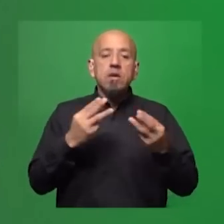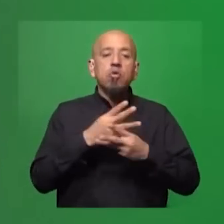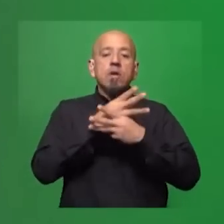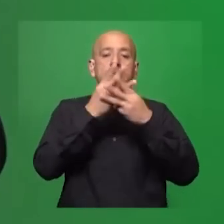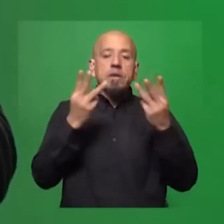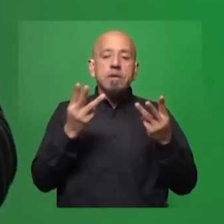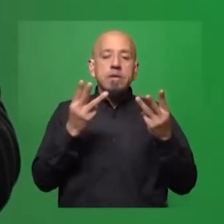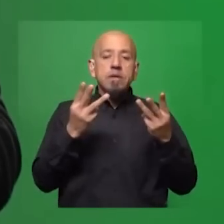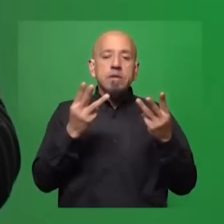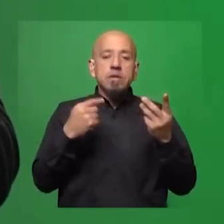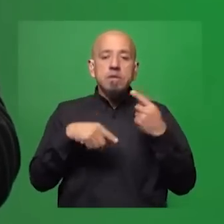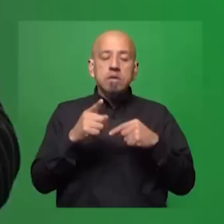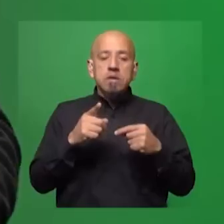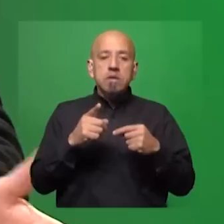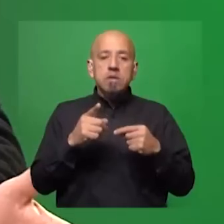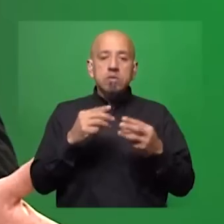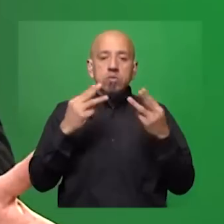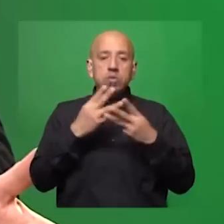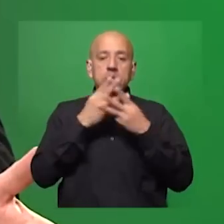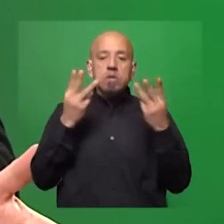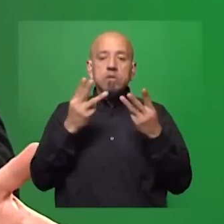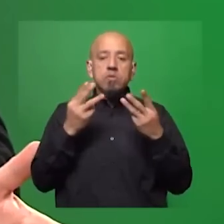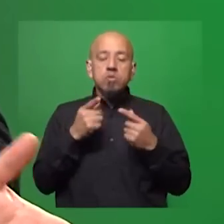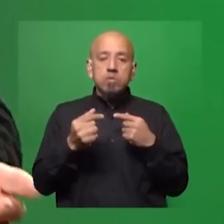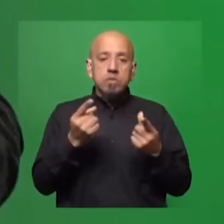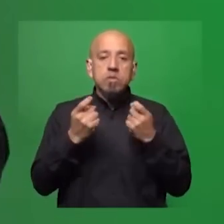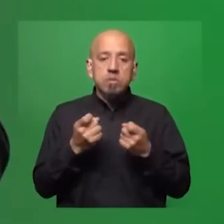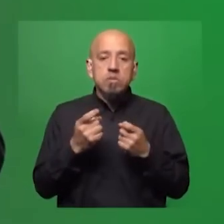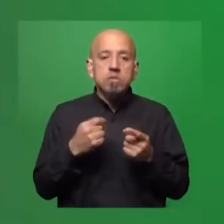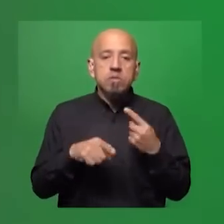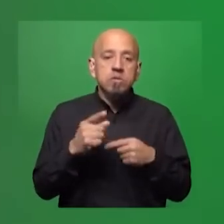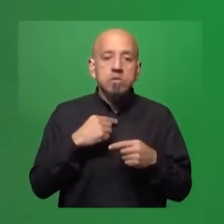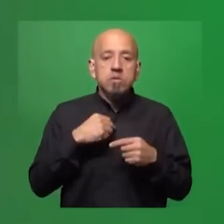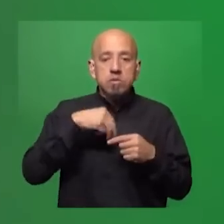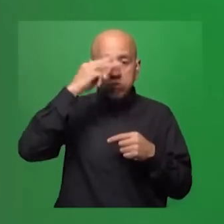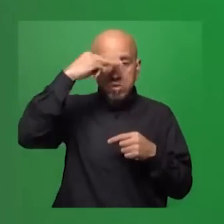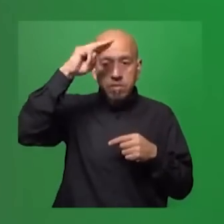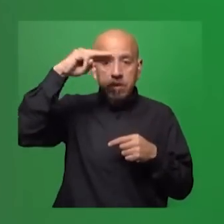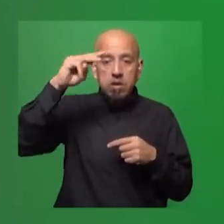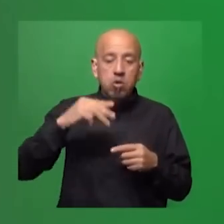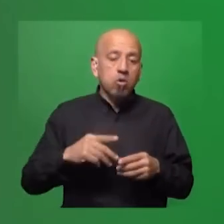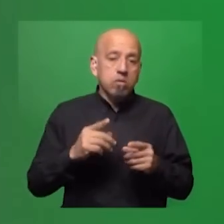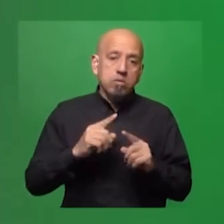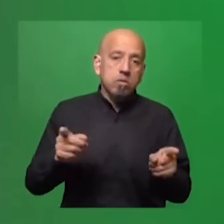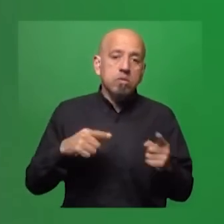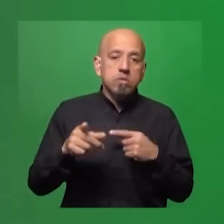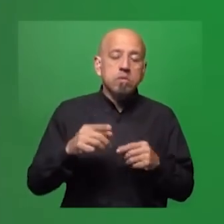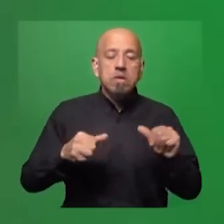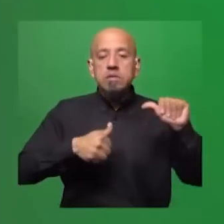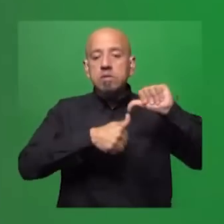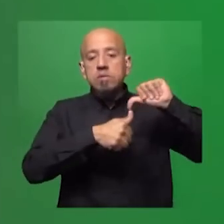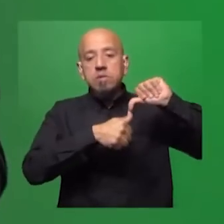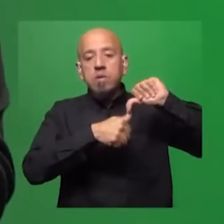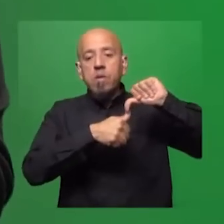disolver ninguna subregión, nosotros vamos a precisar eso, no podemos meter a México en cualquier cosa, no podemos meter a Centroamérica,